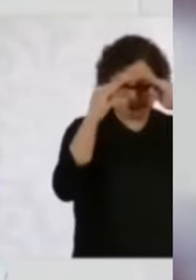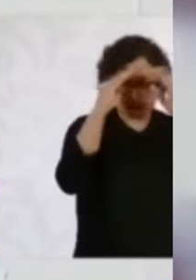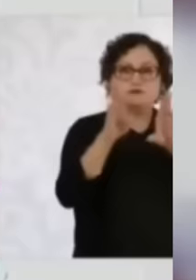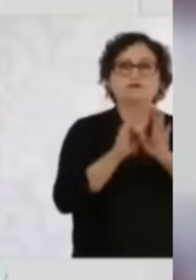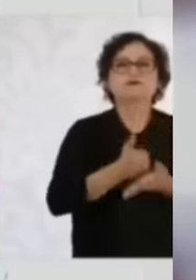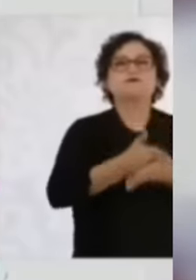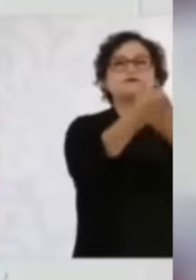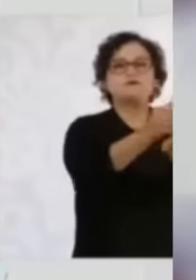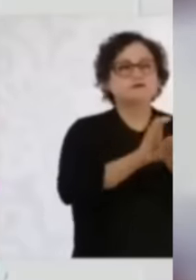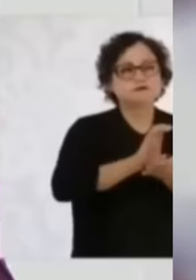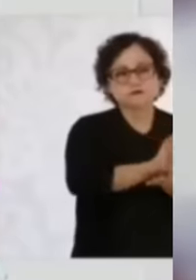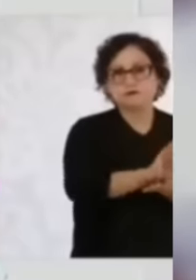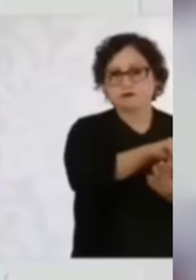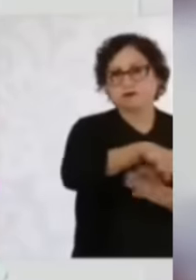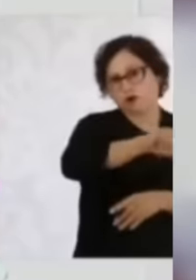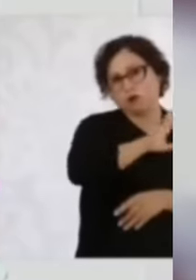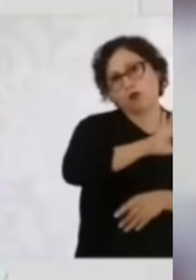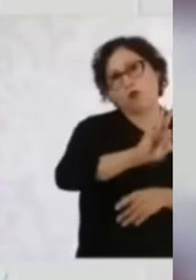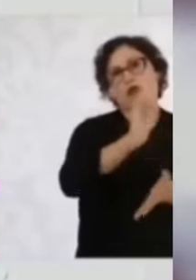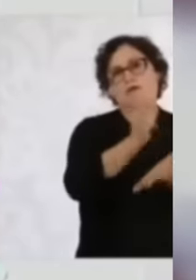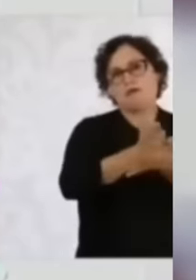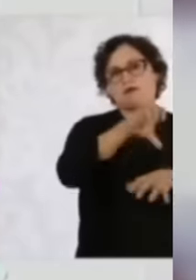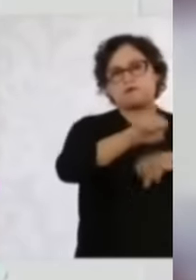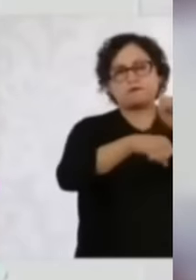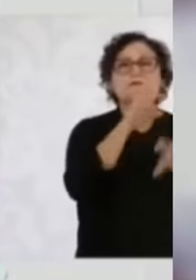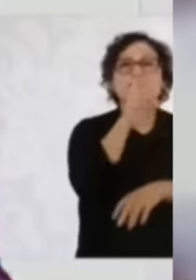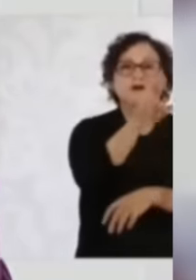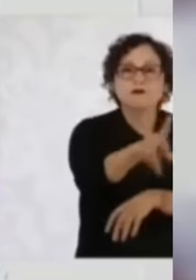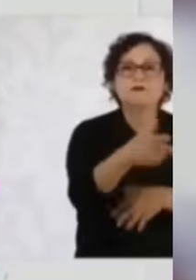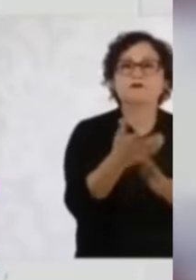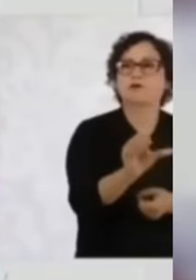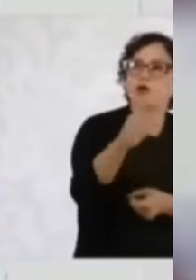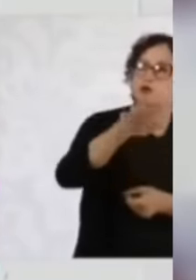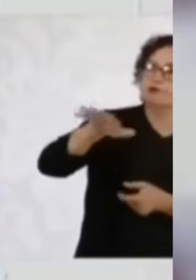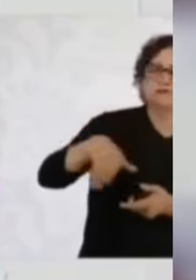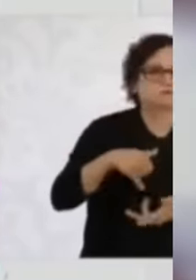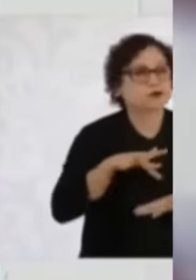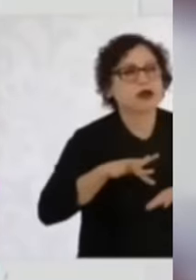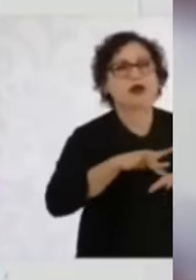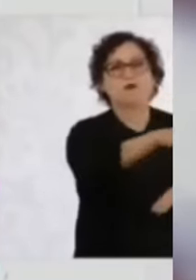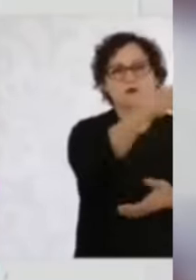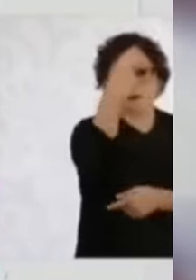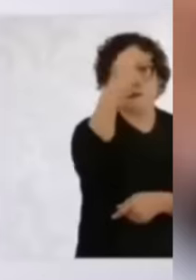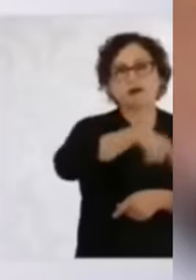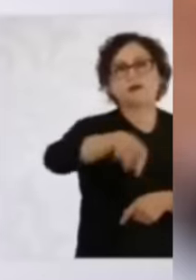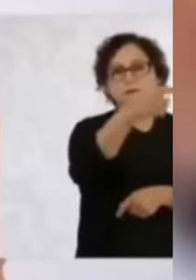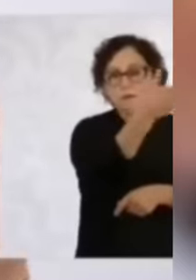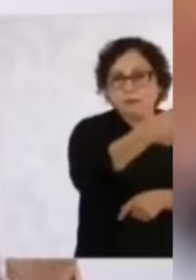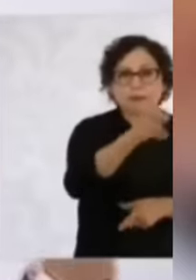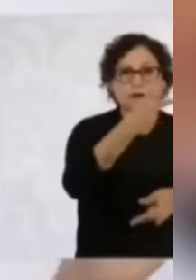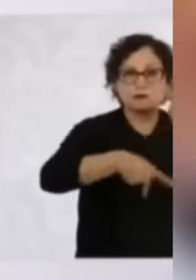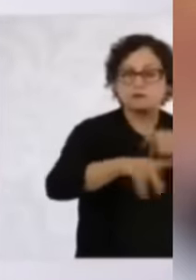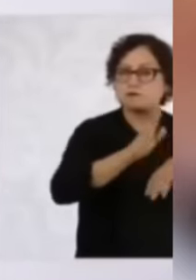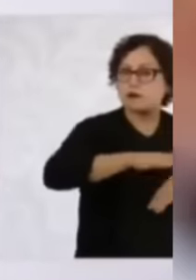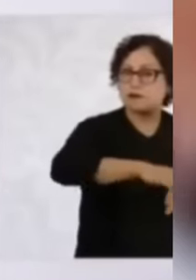créditos accesibles con un conjunto de apoyos que permita el incremento de la producción en algunos